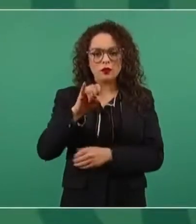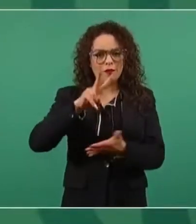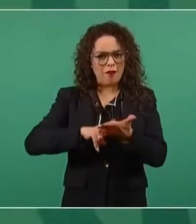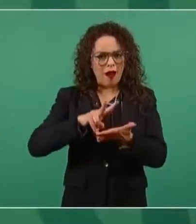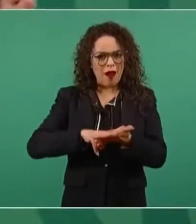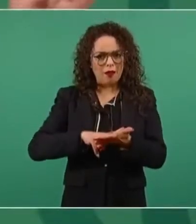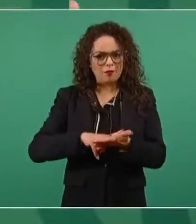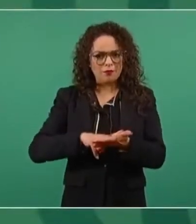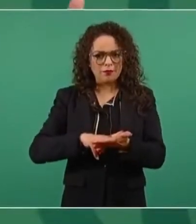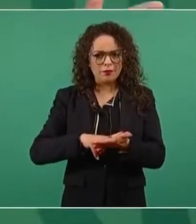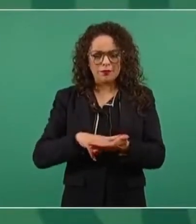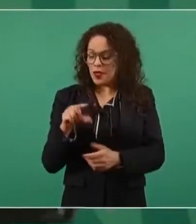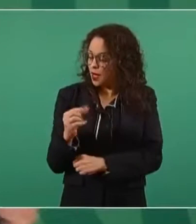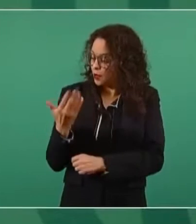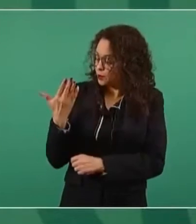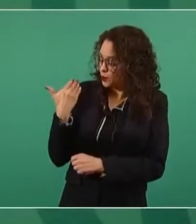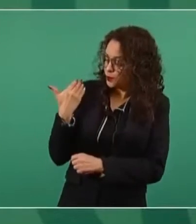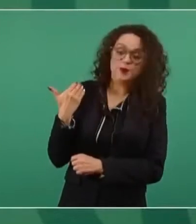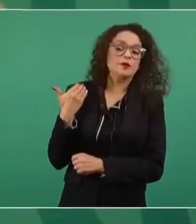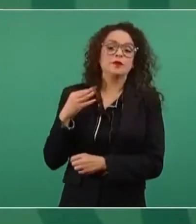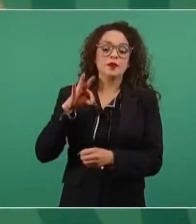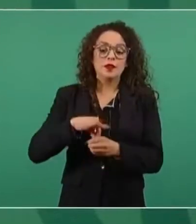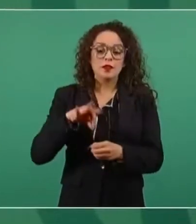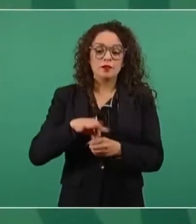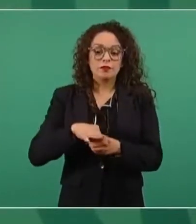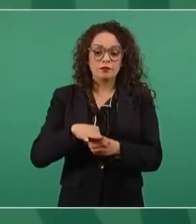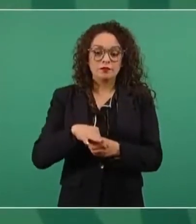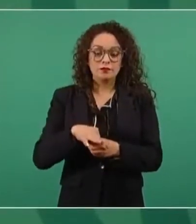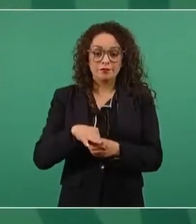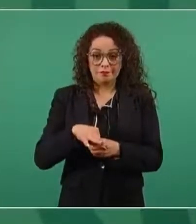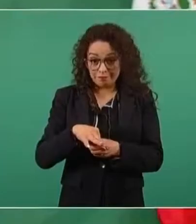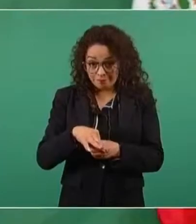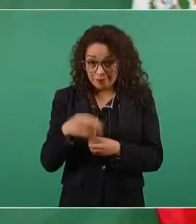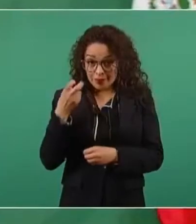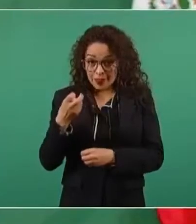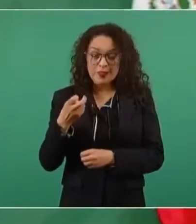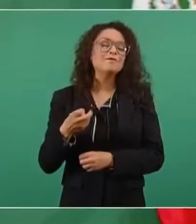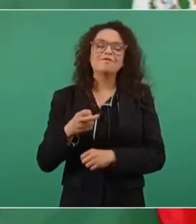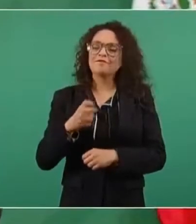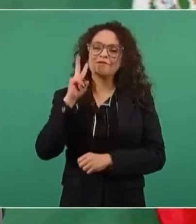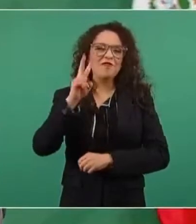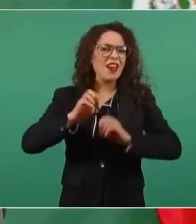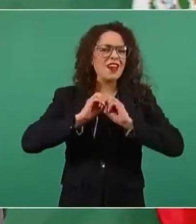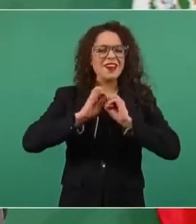Acaban de pasar las elecciones, eso corresponde más a la democracia